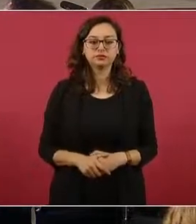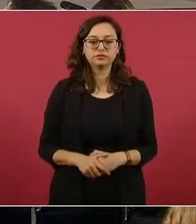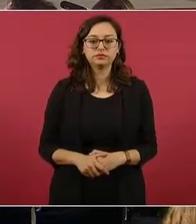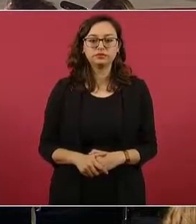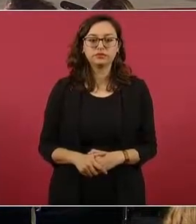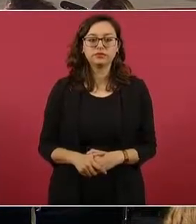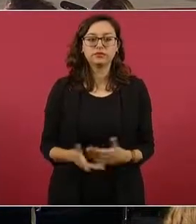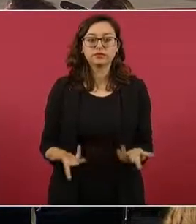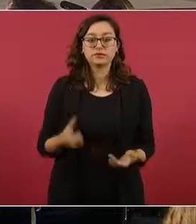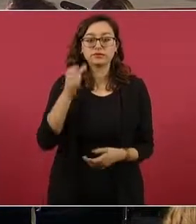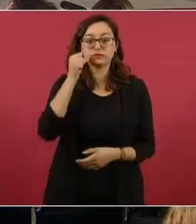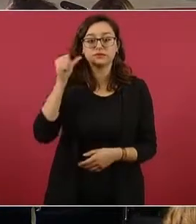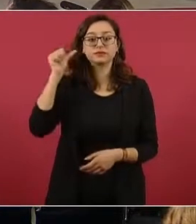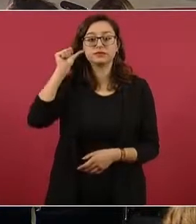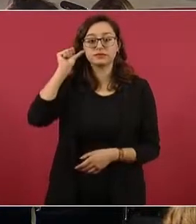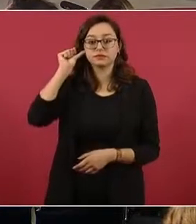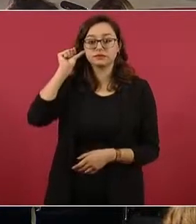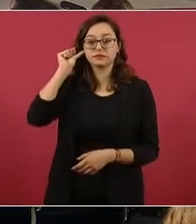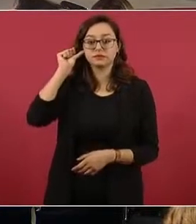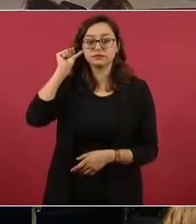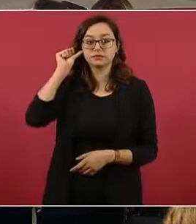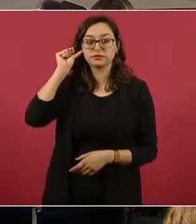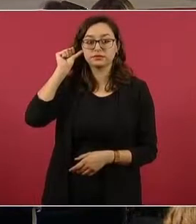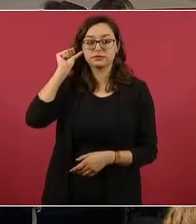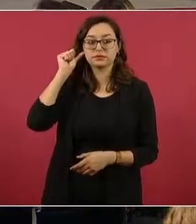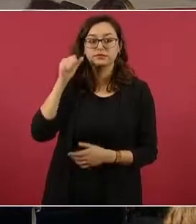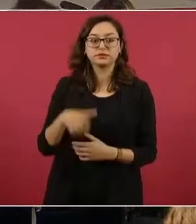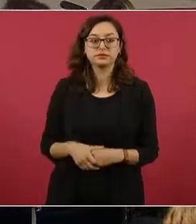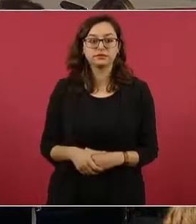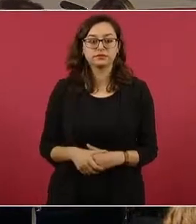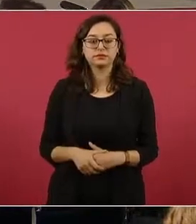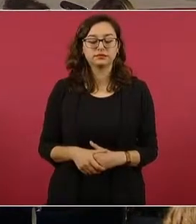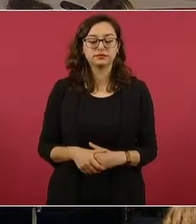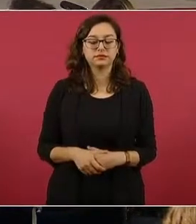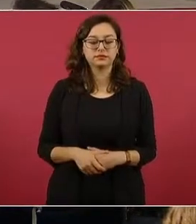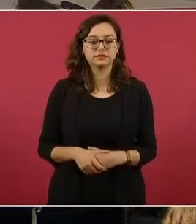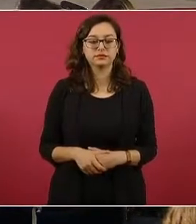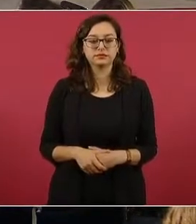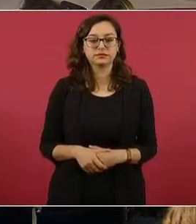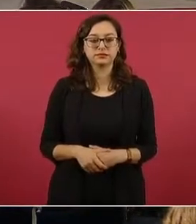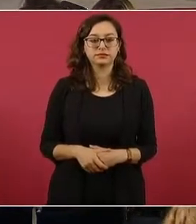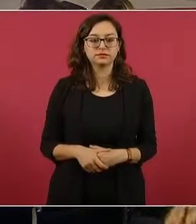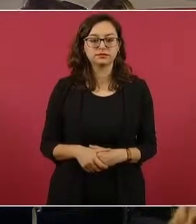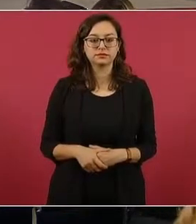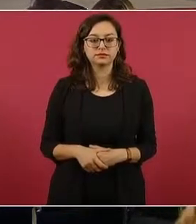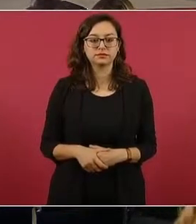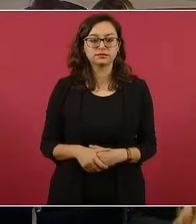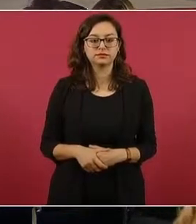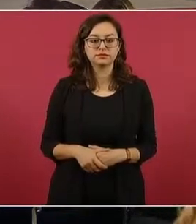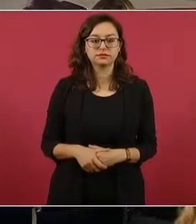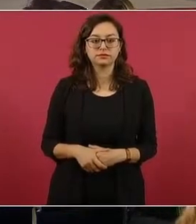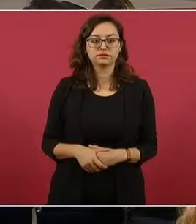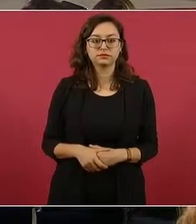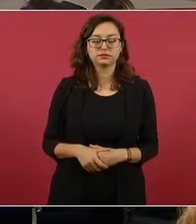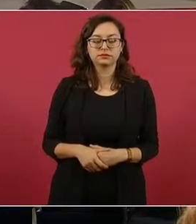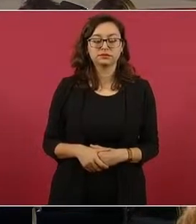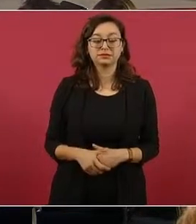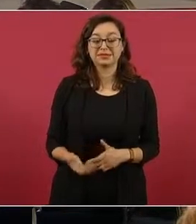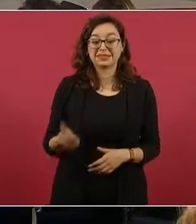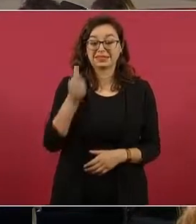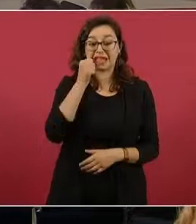Esto es ayer y de todas maneras. Lo de antier